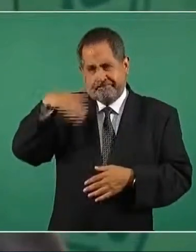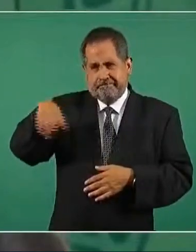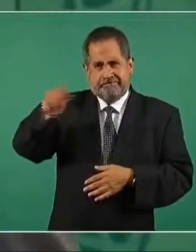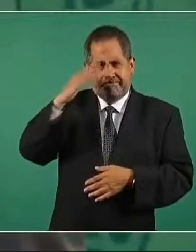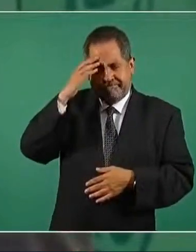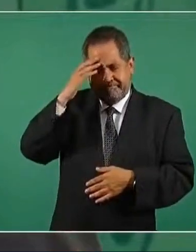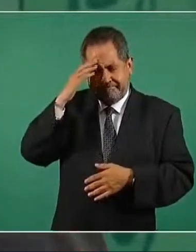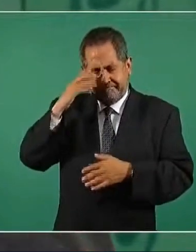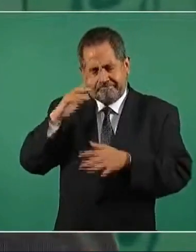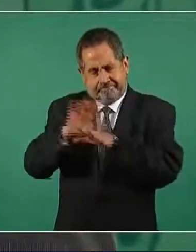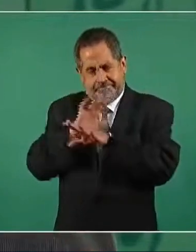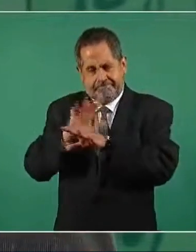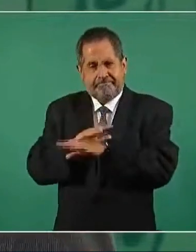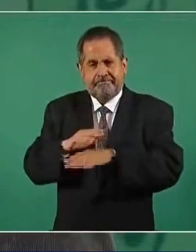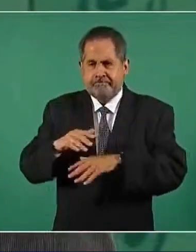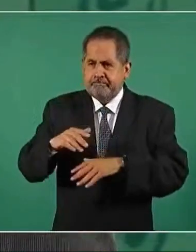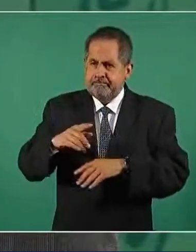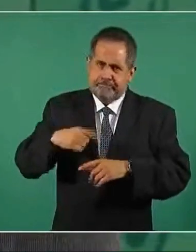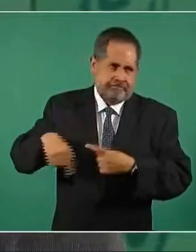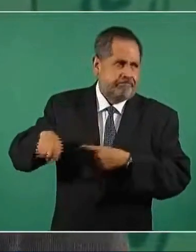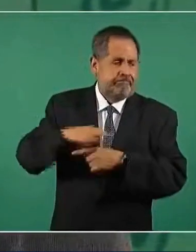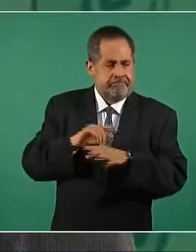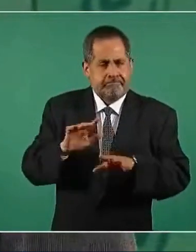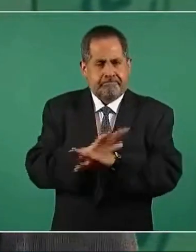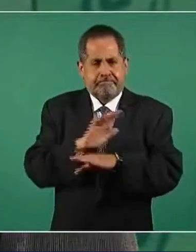la vida pública.